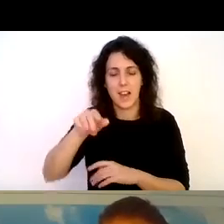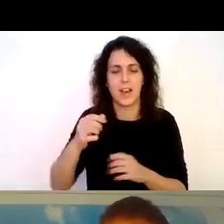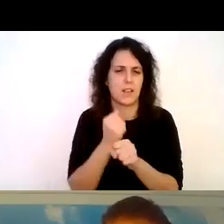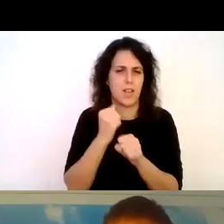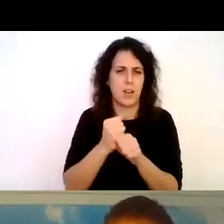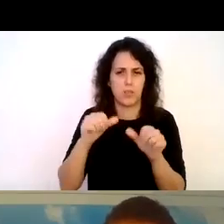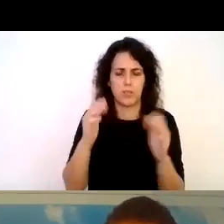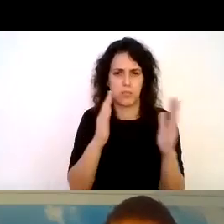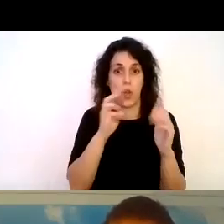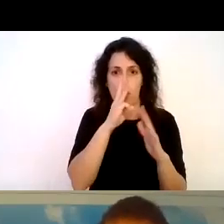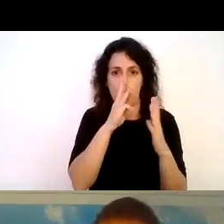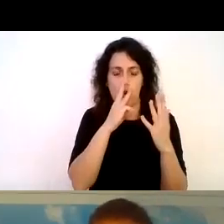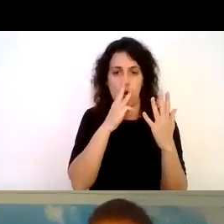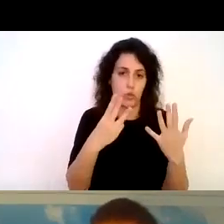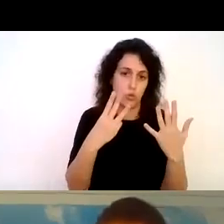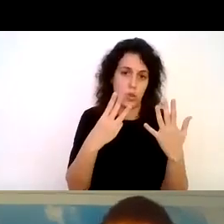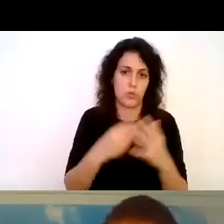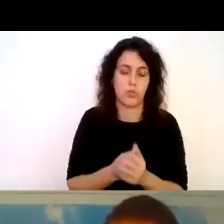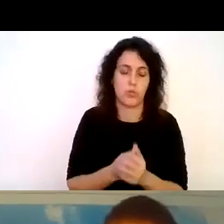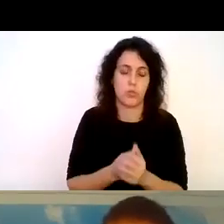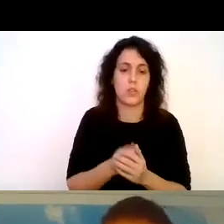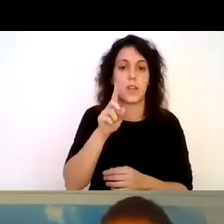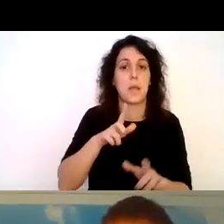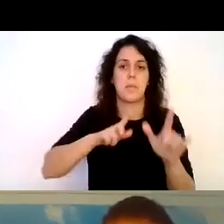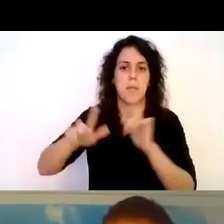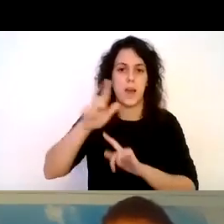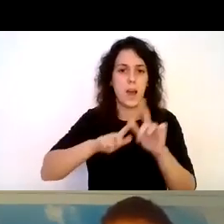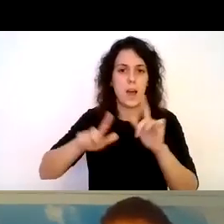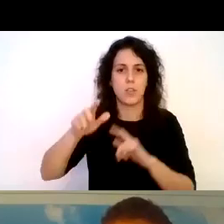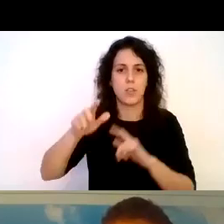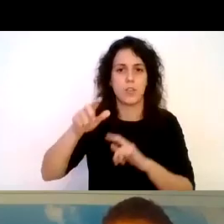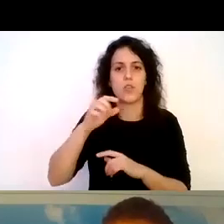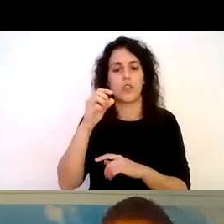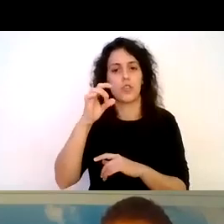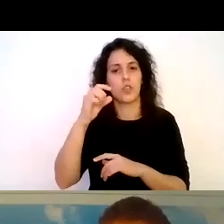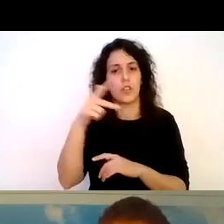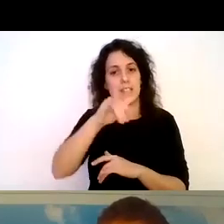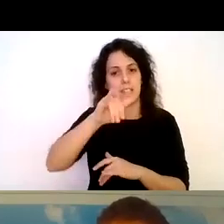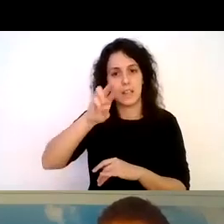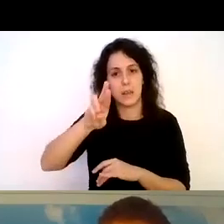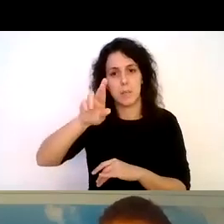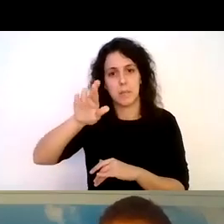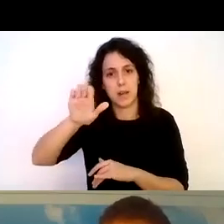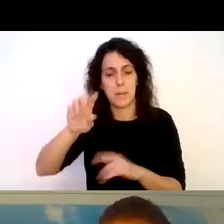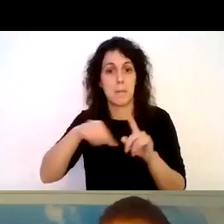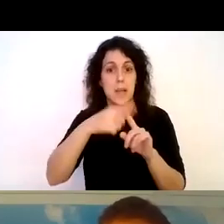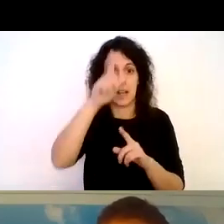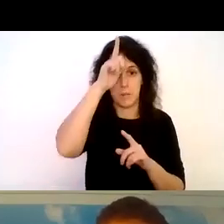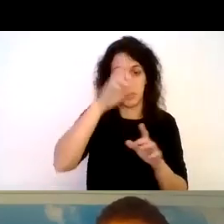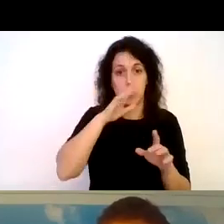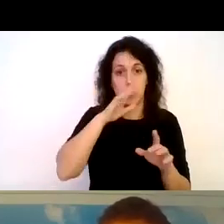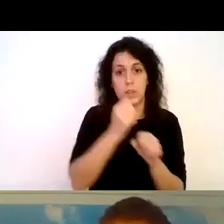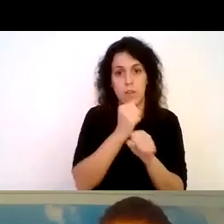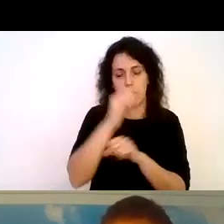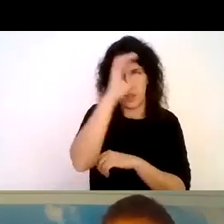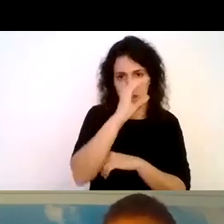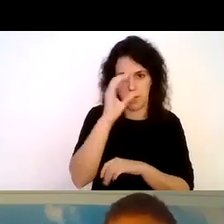también viajando a Chipre y Alemania por mi trabajo científico sin embargo